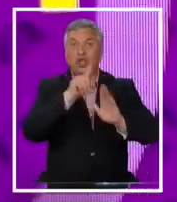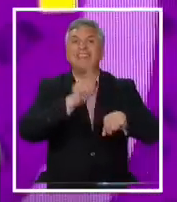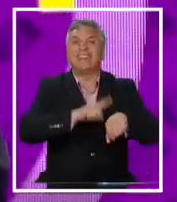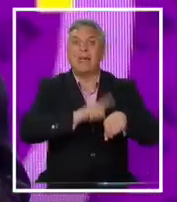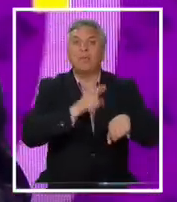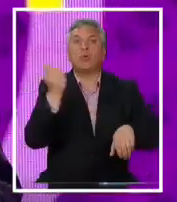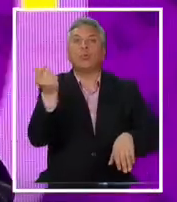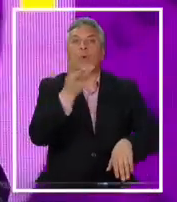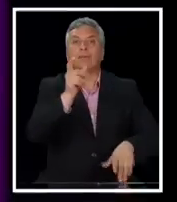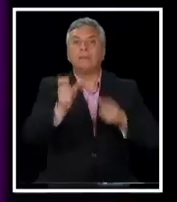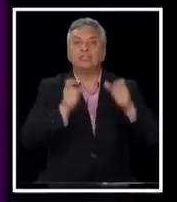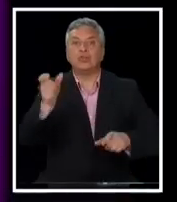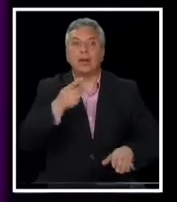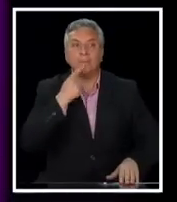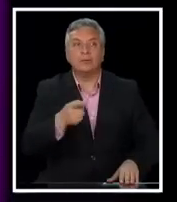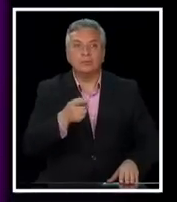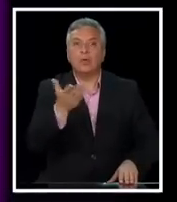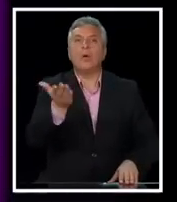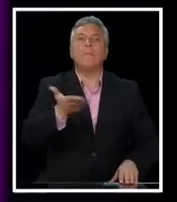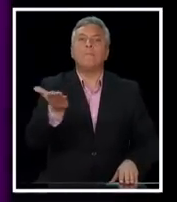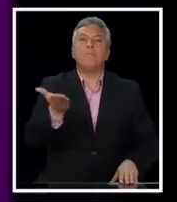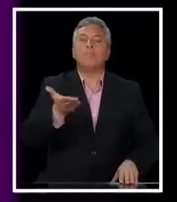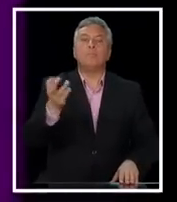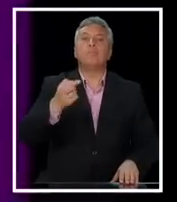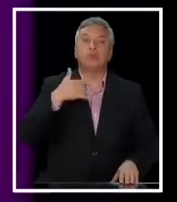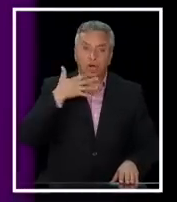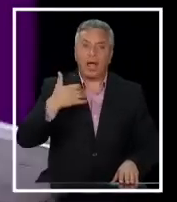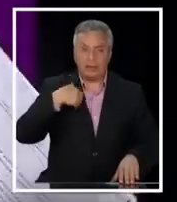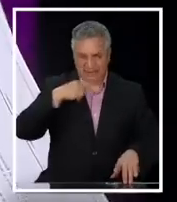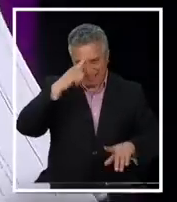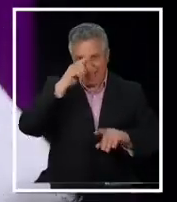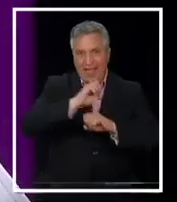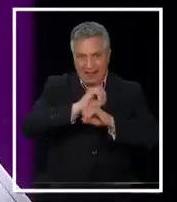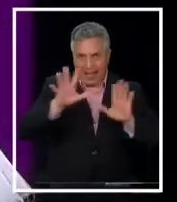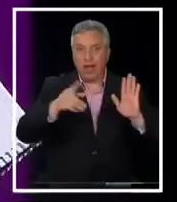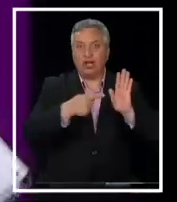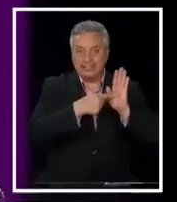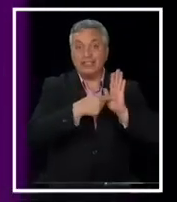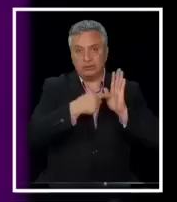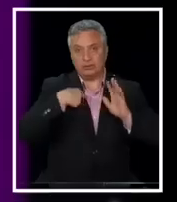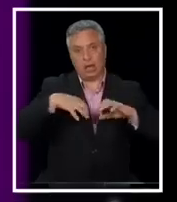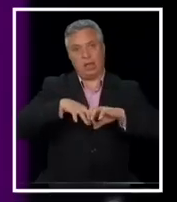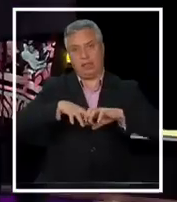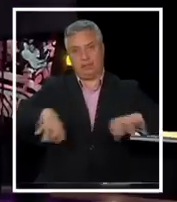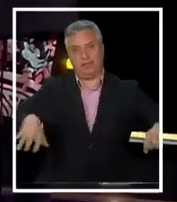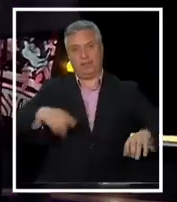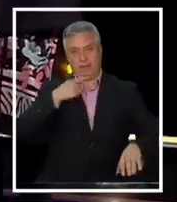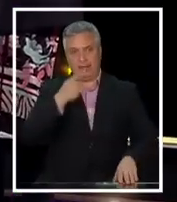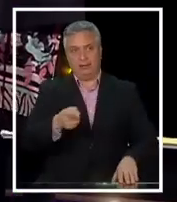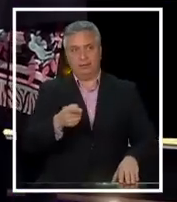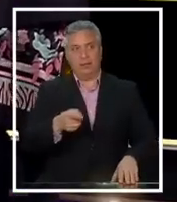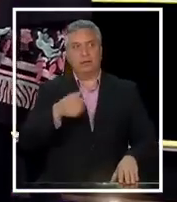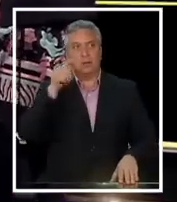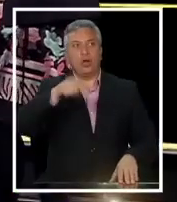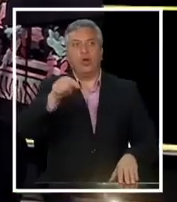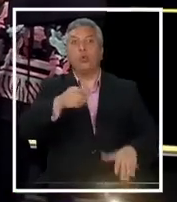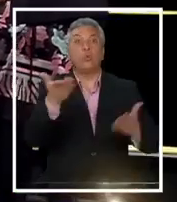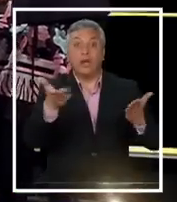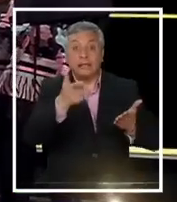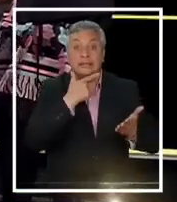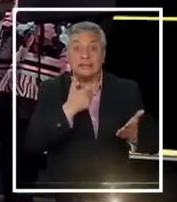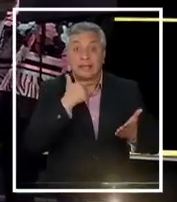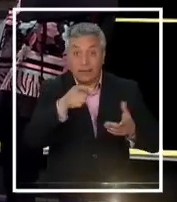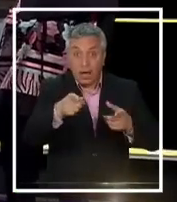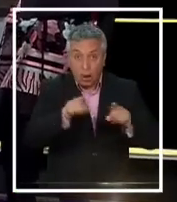y cuántos participantes. ¿Por qué, Matías? Porque si hay algo que está claro, que este texto nos divide. Eso ya me lo dijo. Eso ya me lo dijo. ¿Pero quiere convención usted?